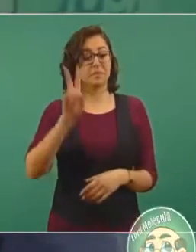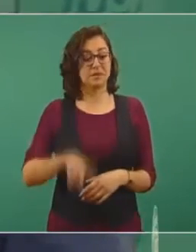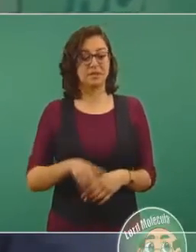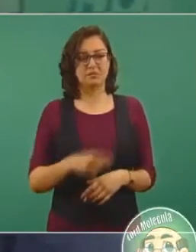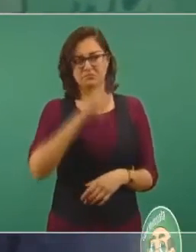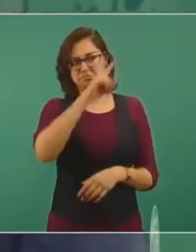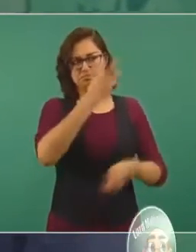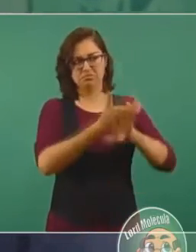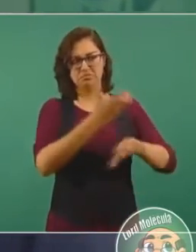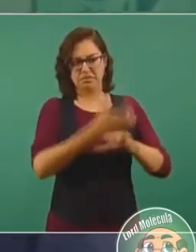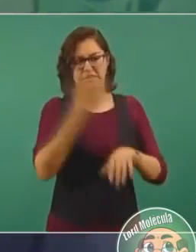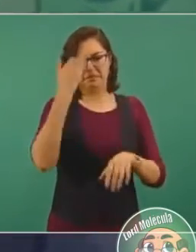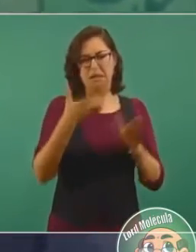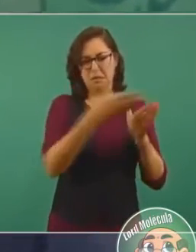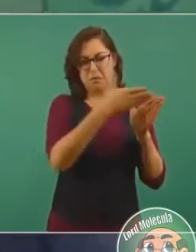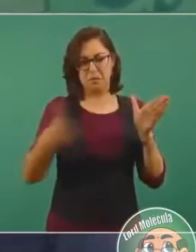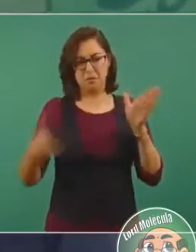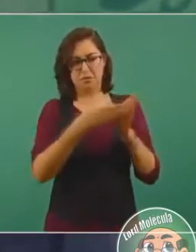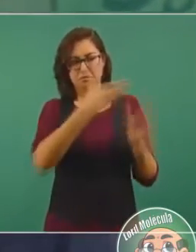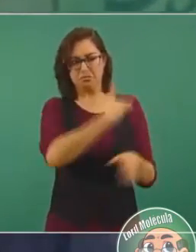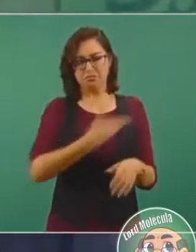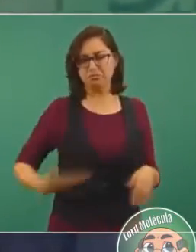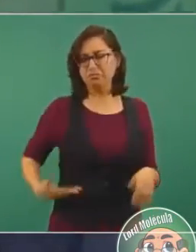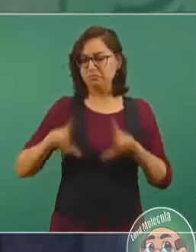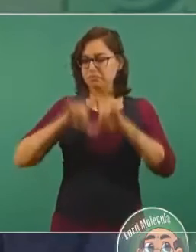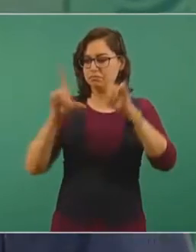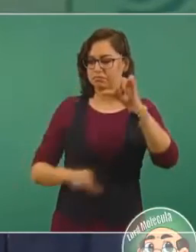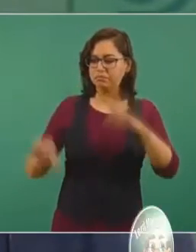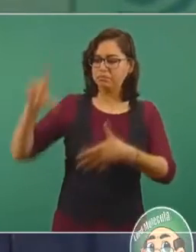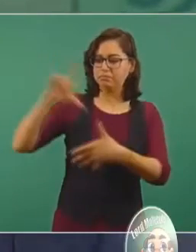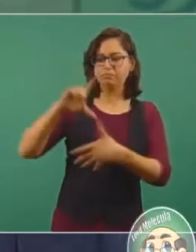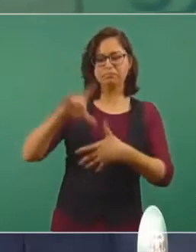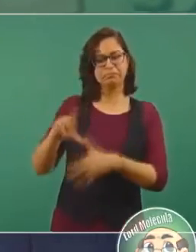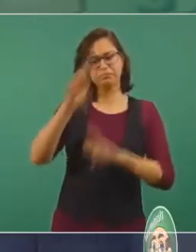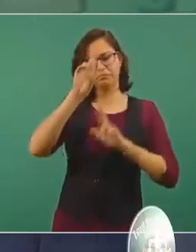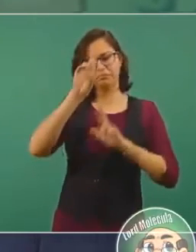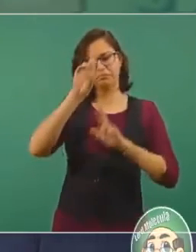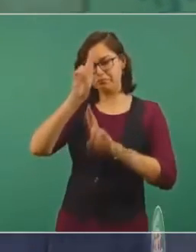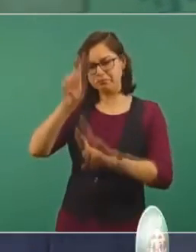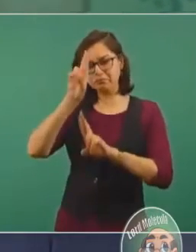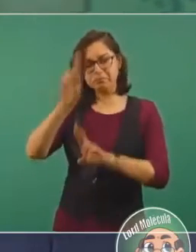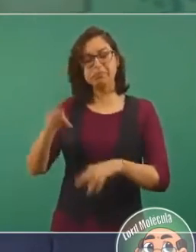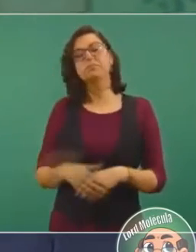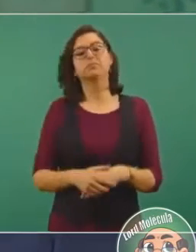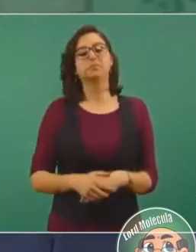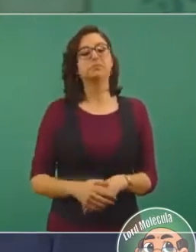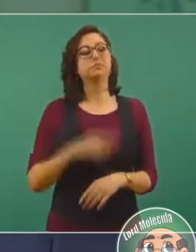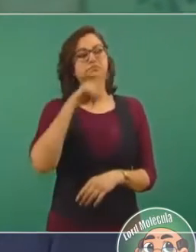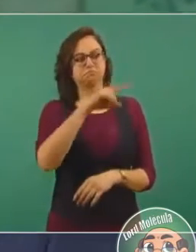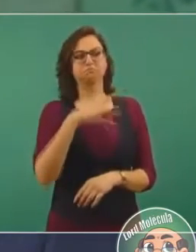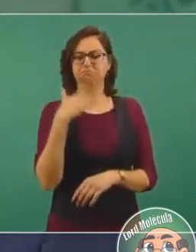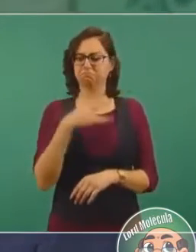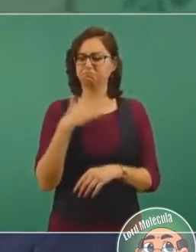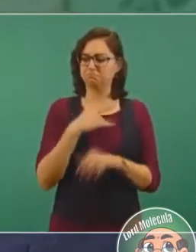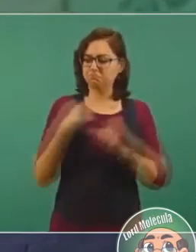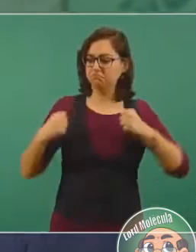de México y de otros países de América Latina, practicaba la política de la buena vecindad.